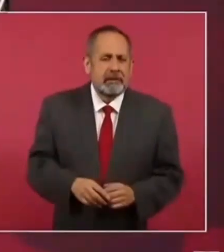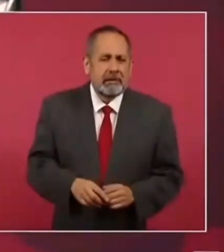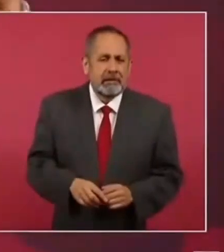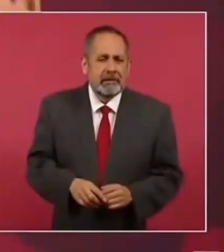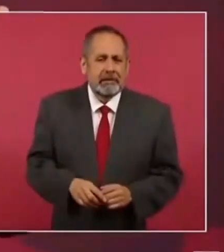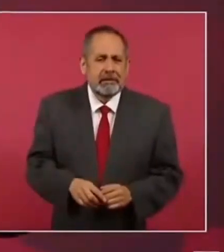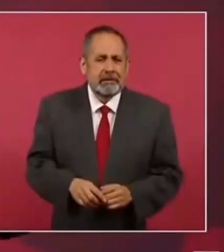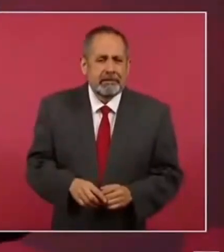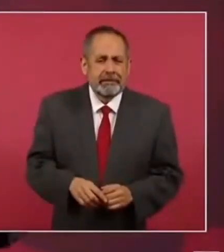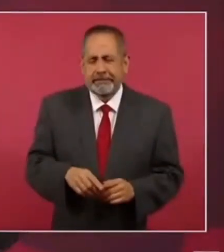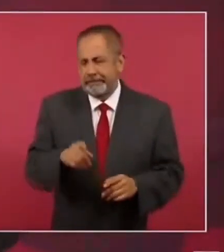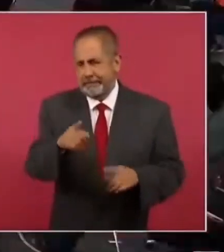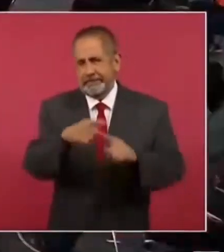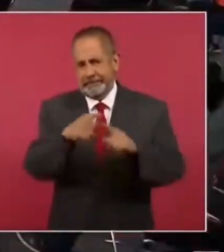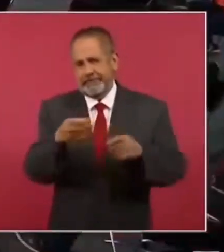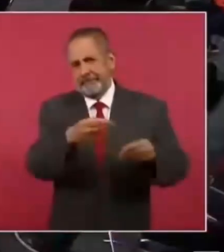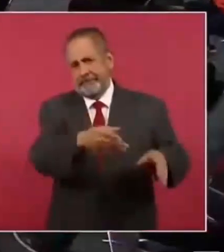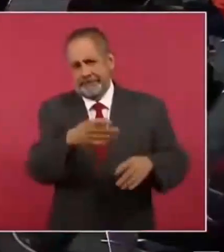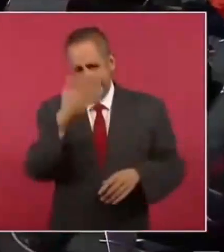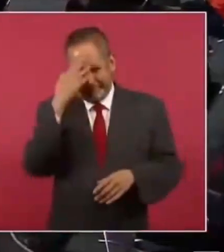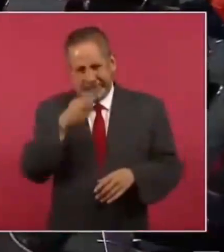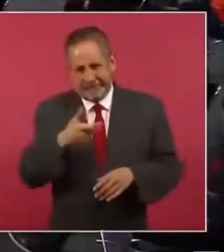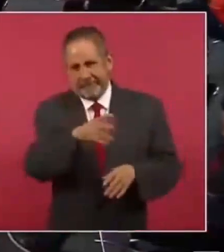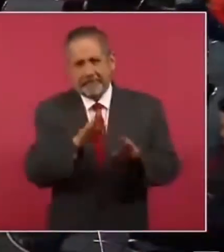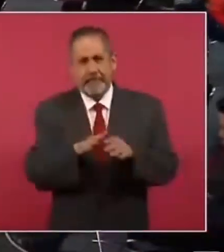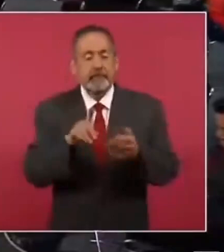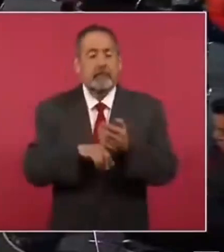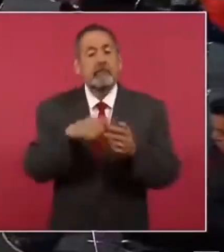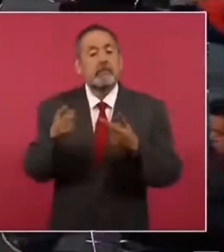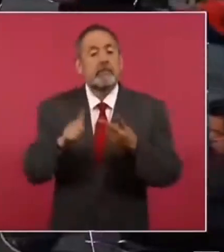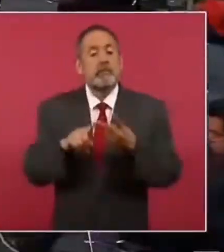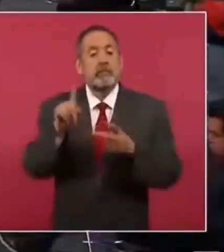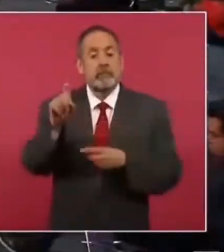Y se los dejo de tarea. Y acerca del agua, ya estamos ayudando.